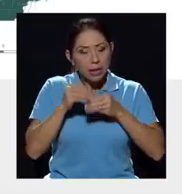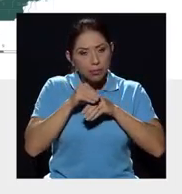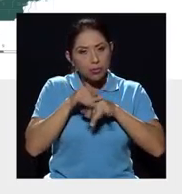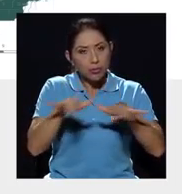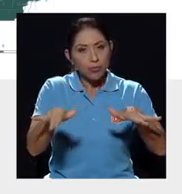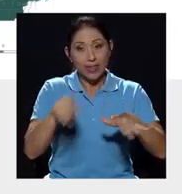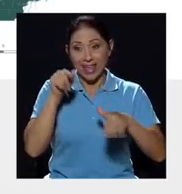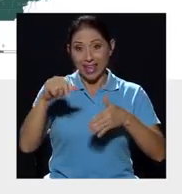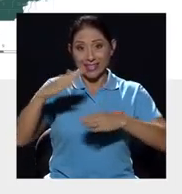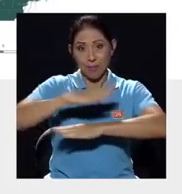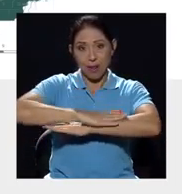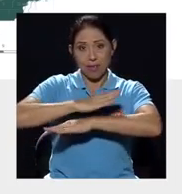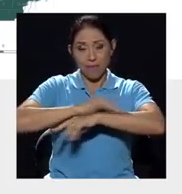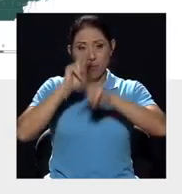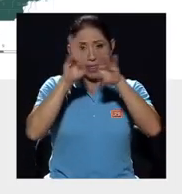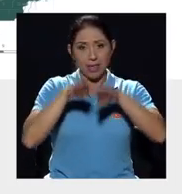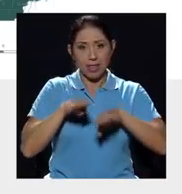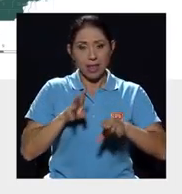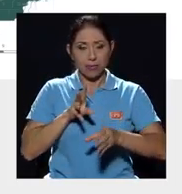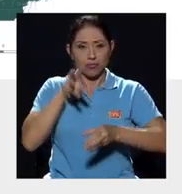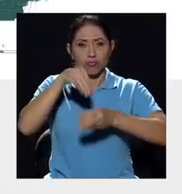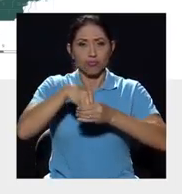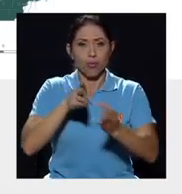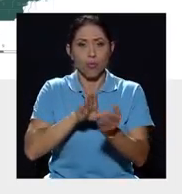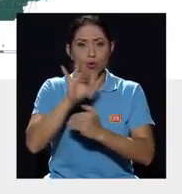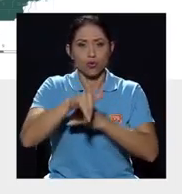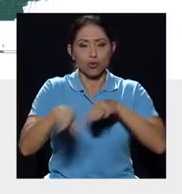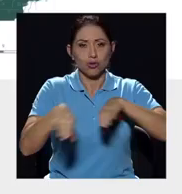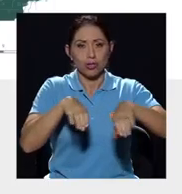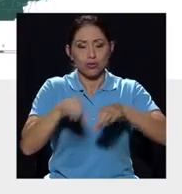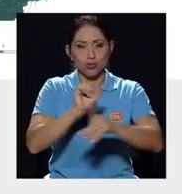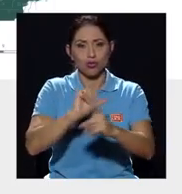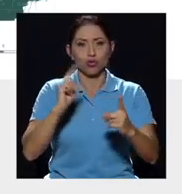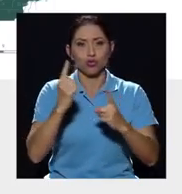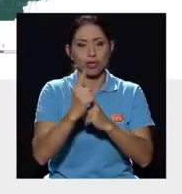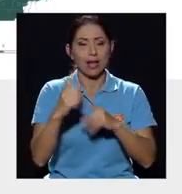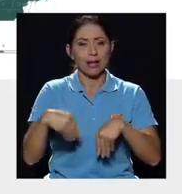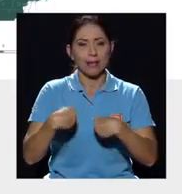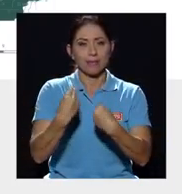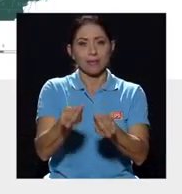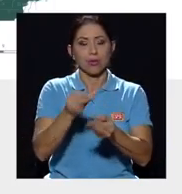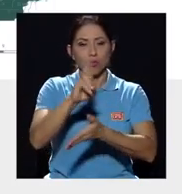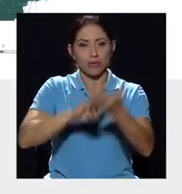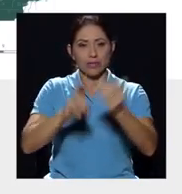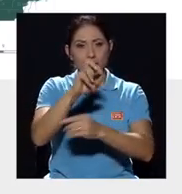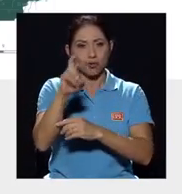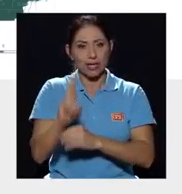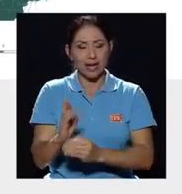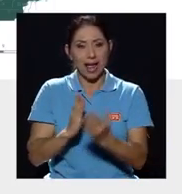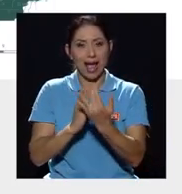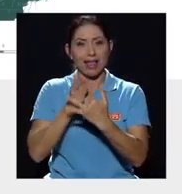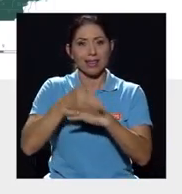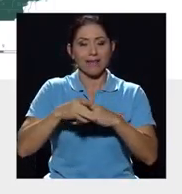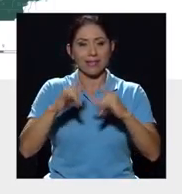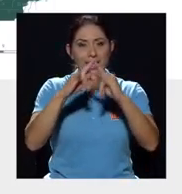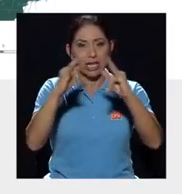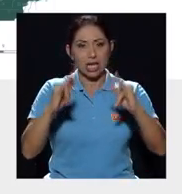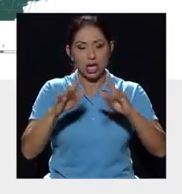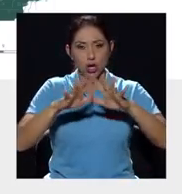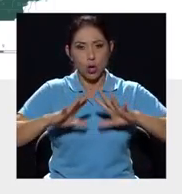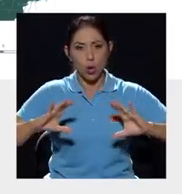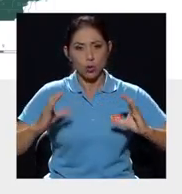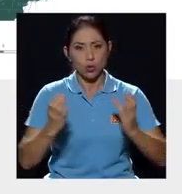forma parte de los proyectos de acción social que brinda la Universidad de Costa Rica a través de kioscos ambientales,